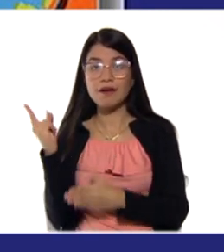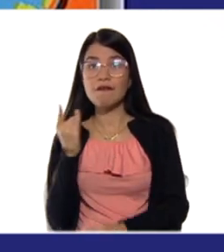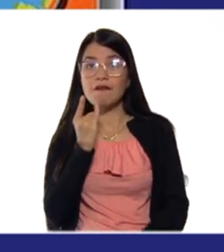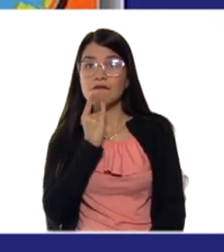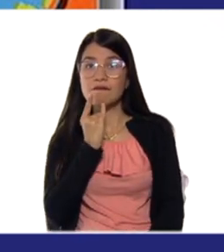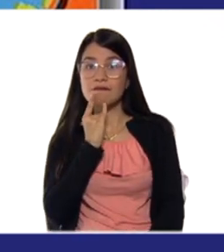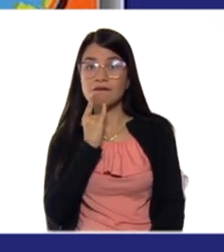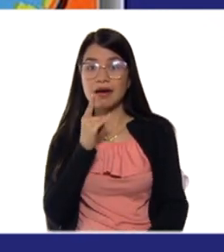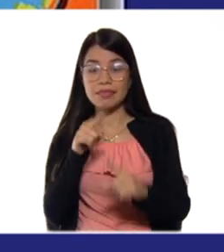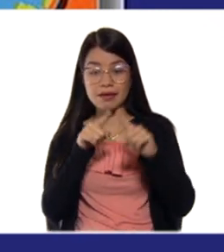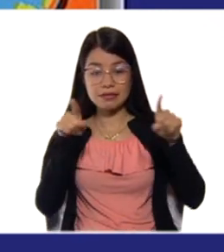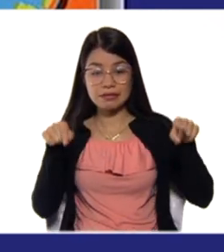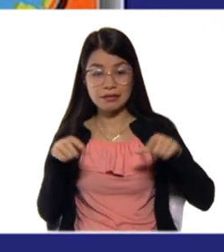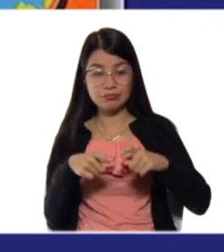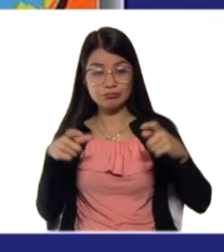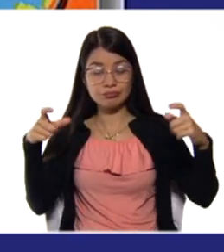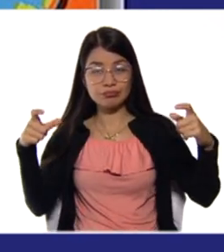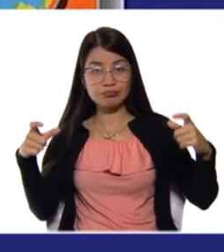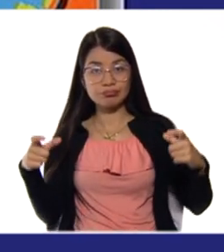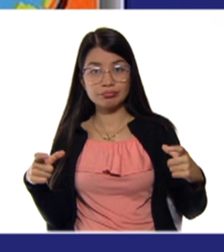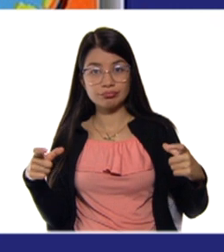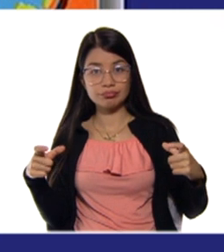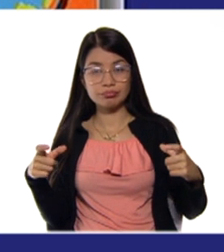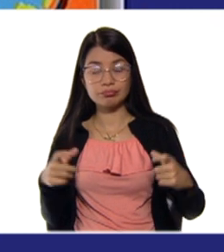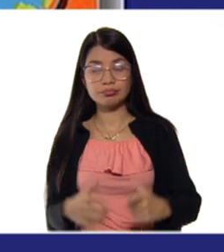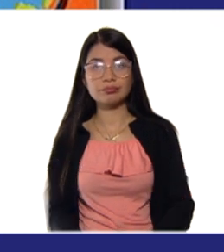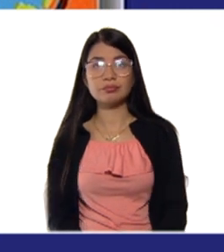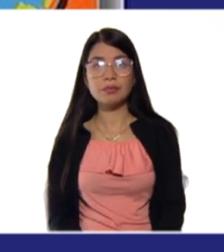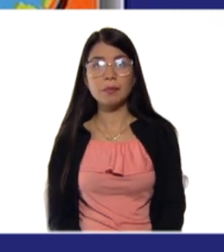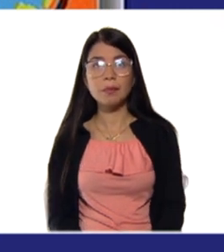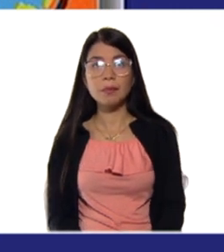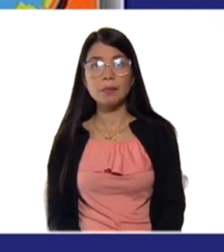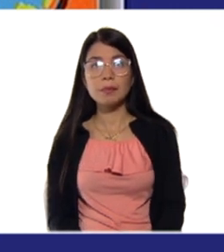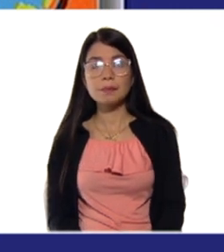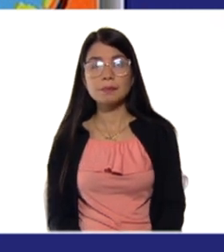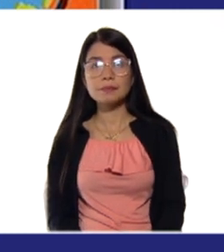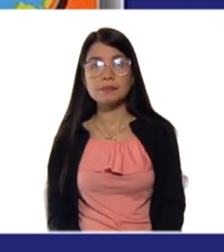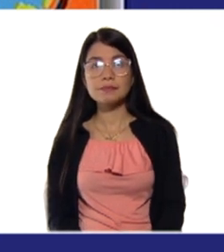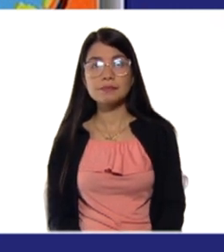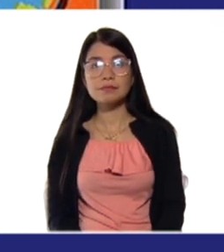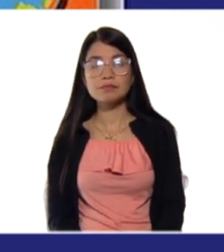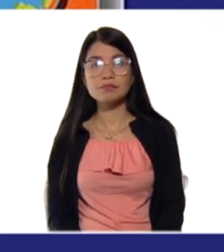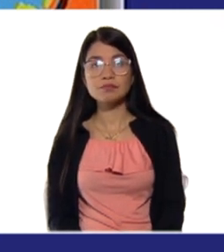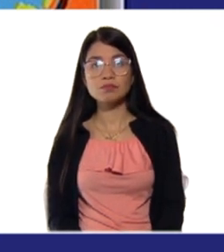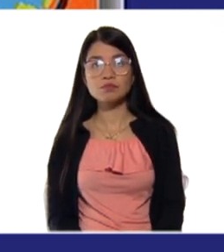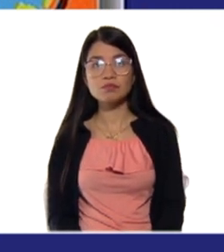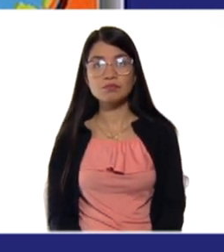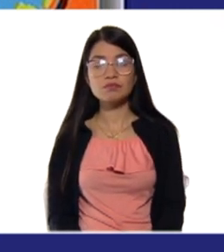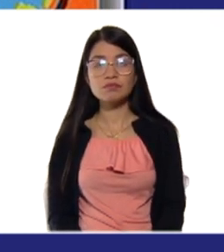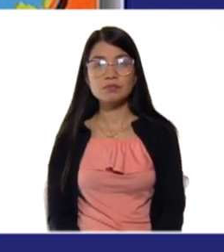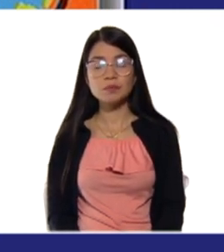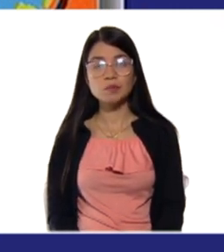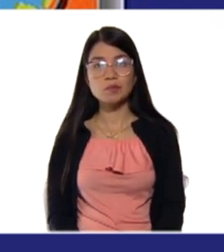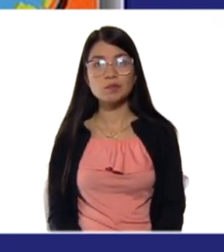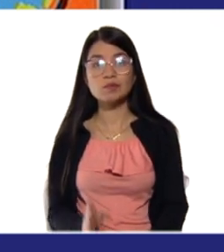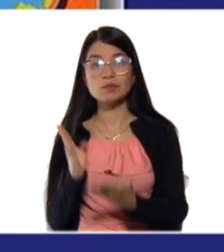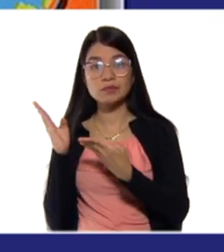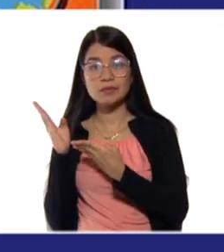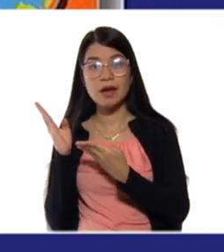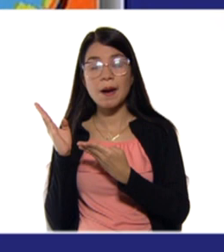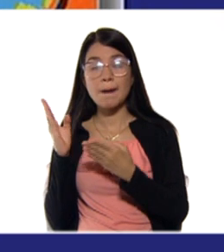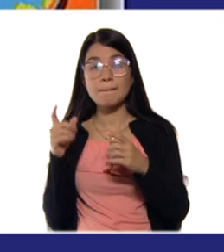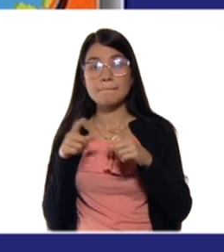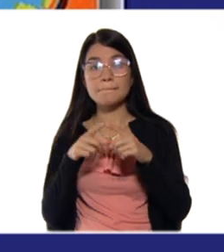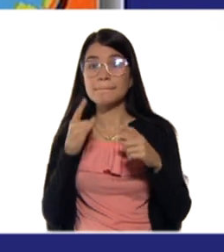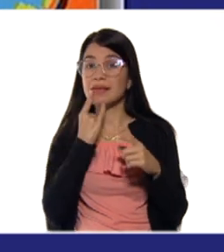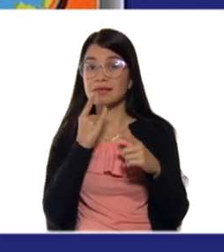Aquí está la misma batería. Y la batería o acumulador de un carro o de una